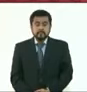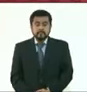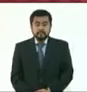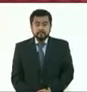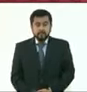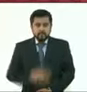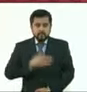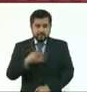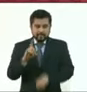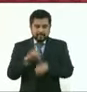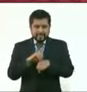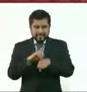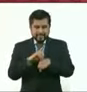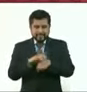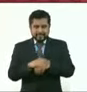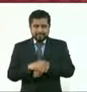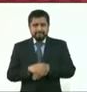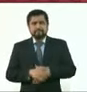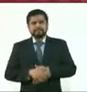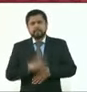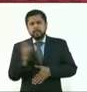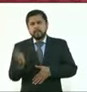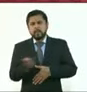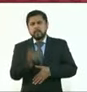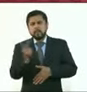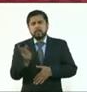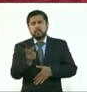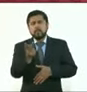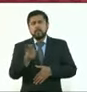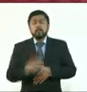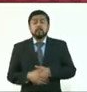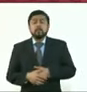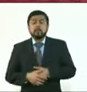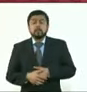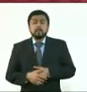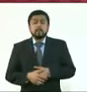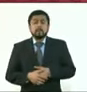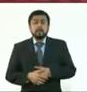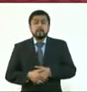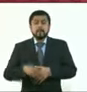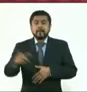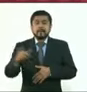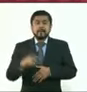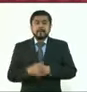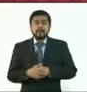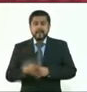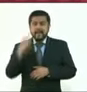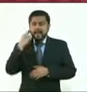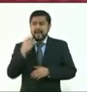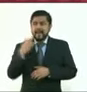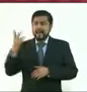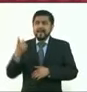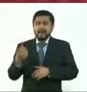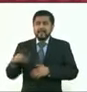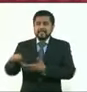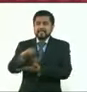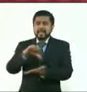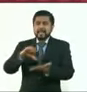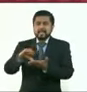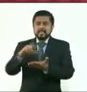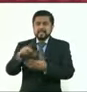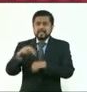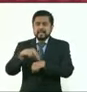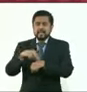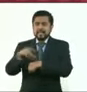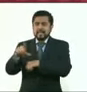Hola, buenos días, doctora. Preguntarles sobre el tema de la raza. En el centro médico se han registrado largas filas y